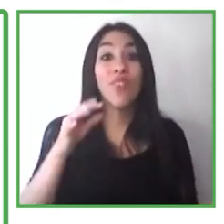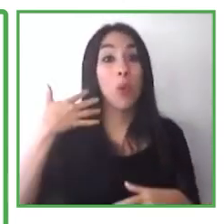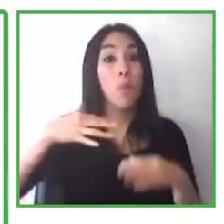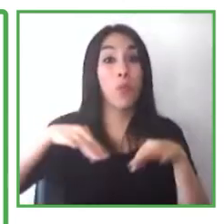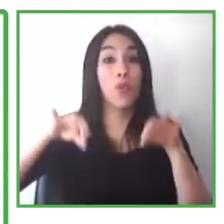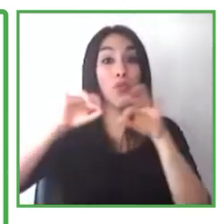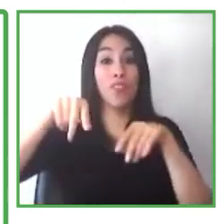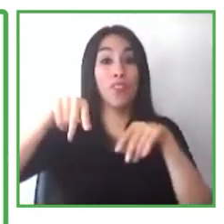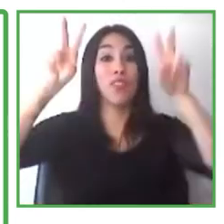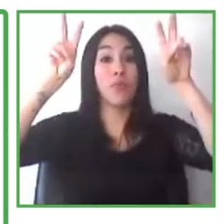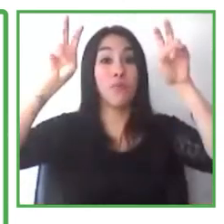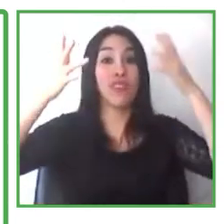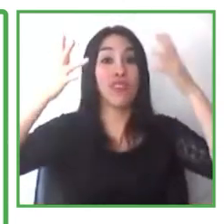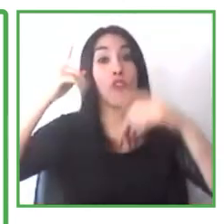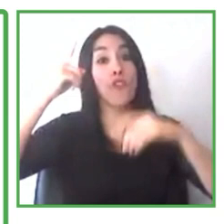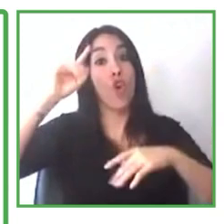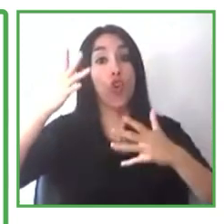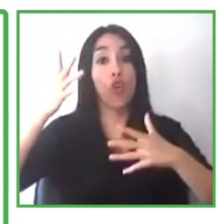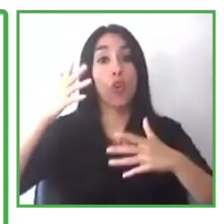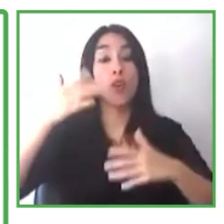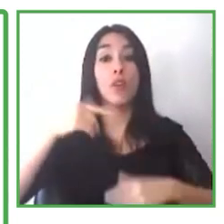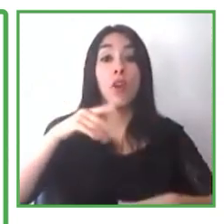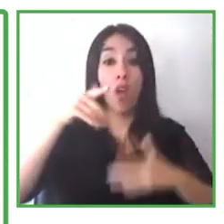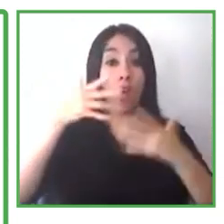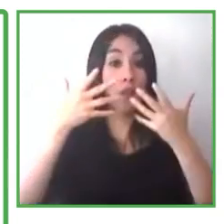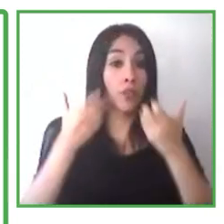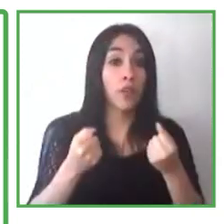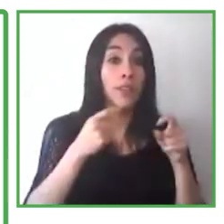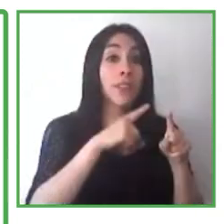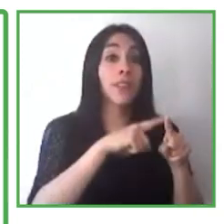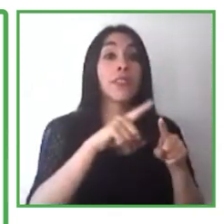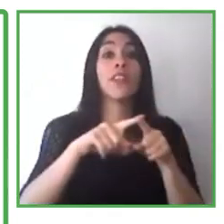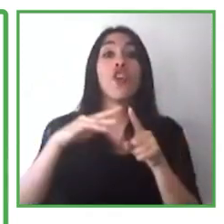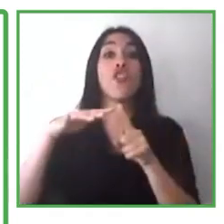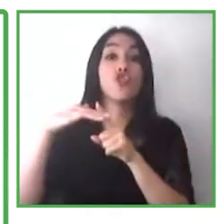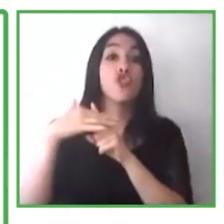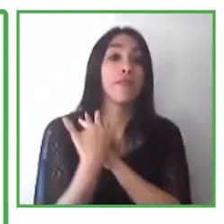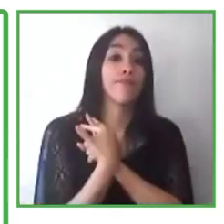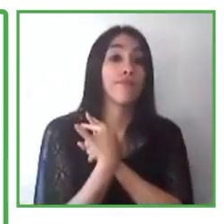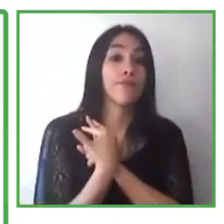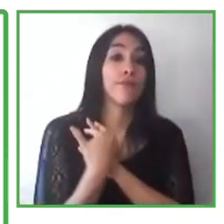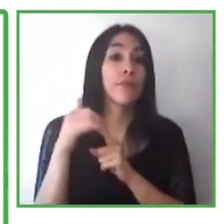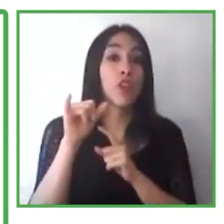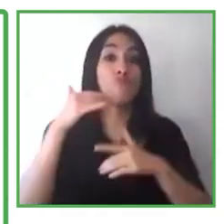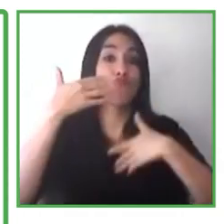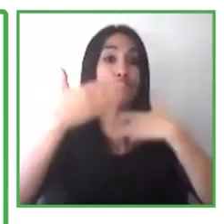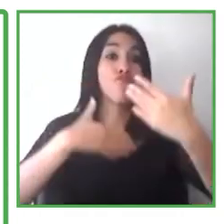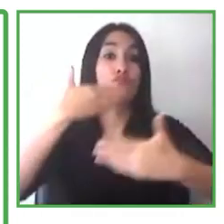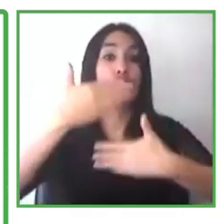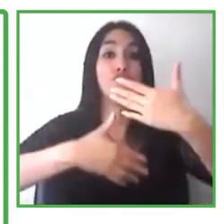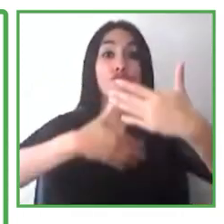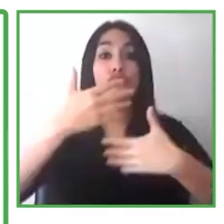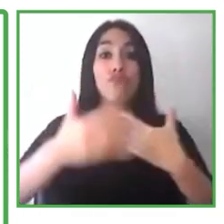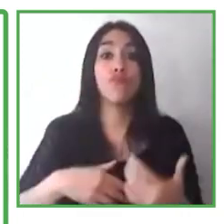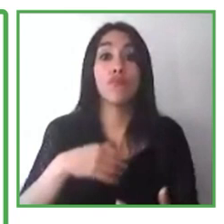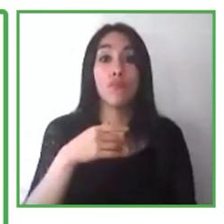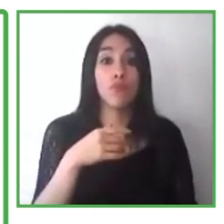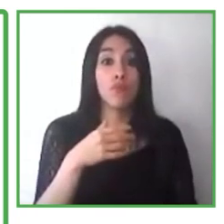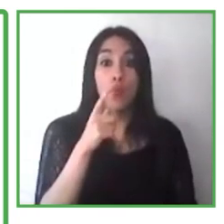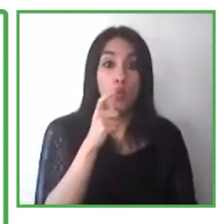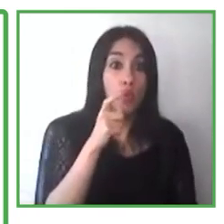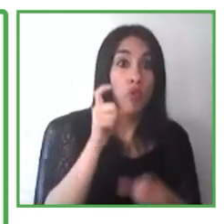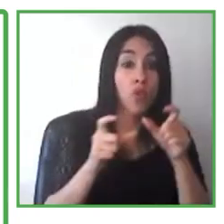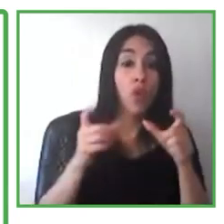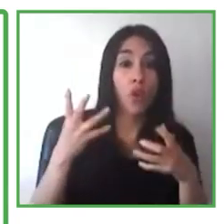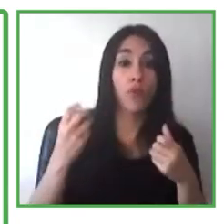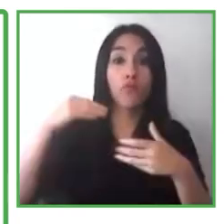participación ejecutiva adecuada, la motivación apta también de las partes participantes, incluso si es un proceso complejo